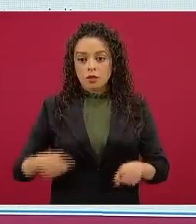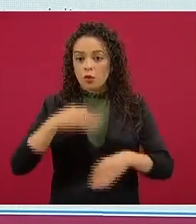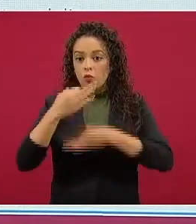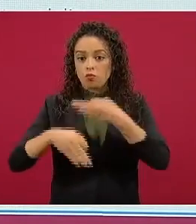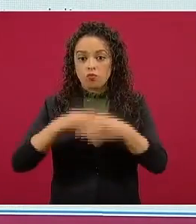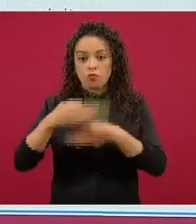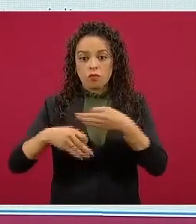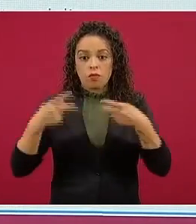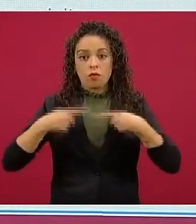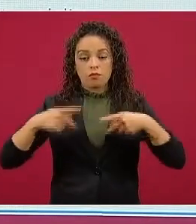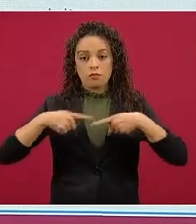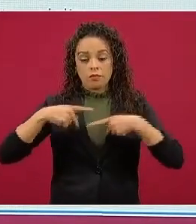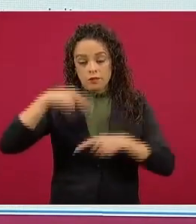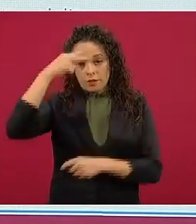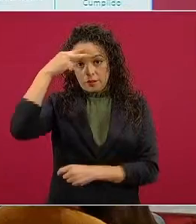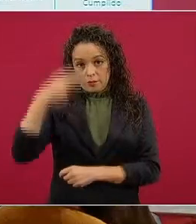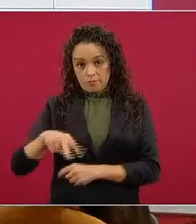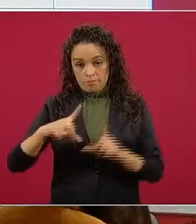mexicanos cumplido